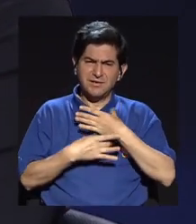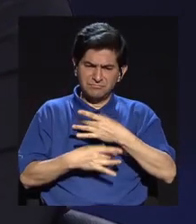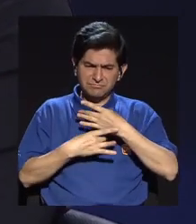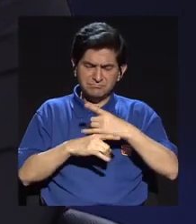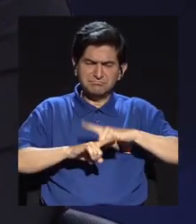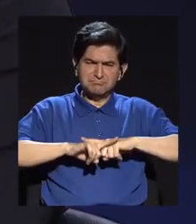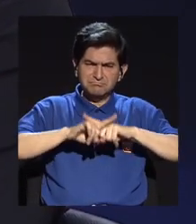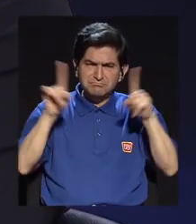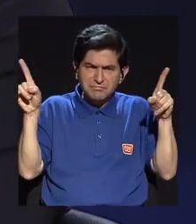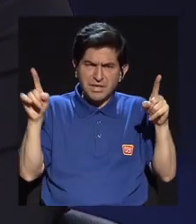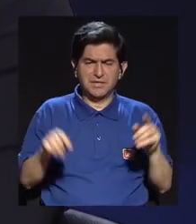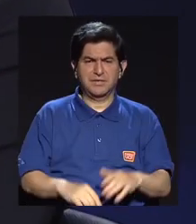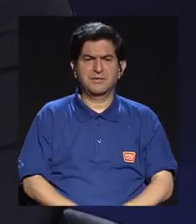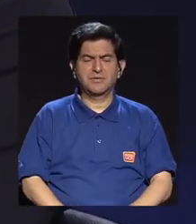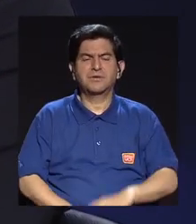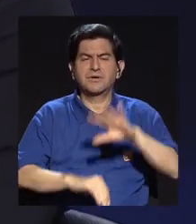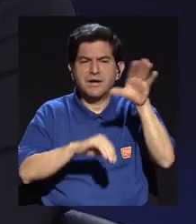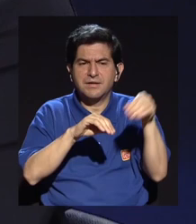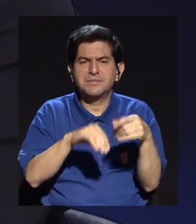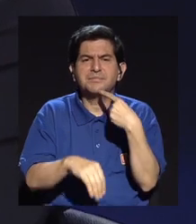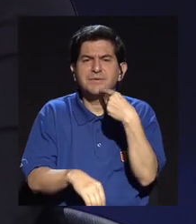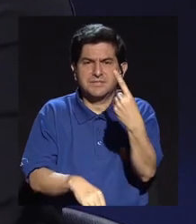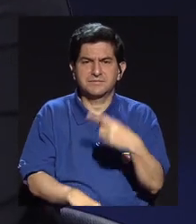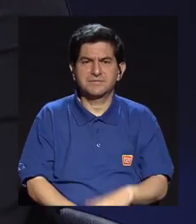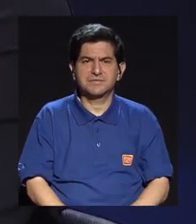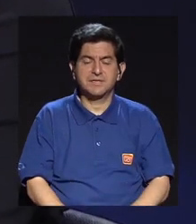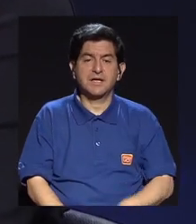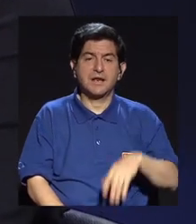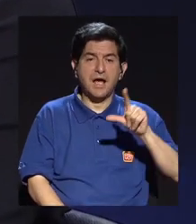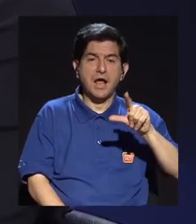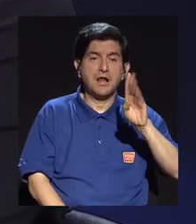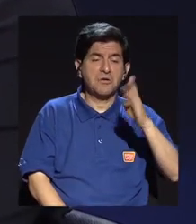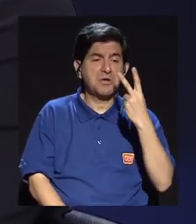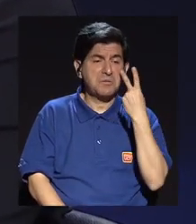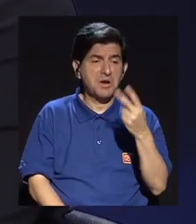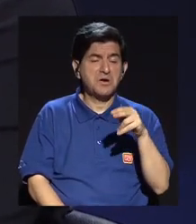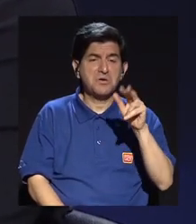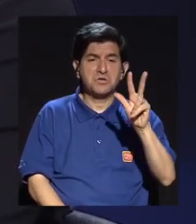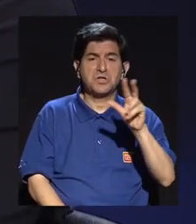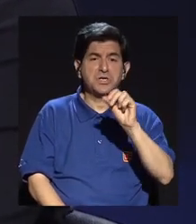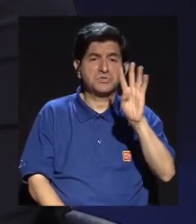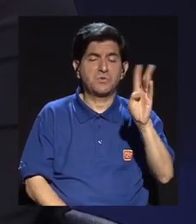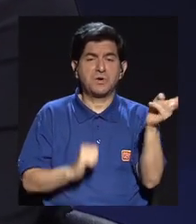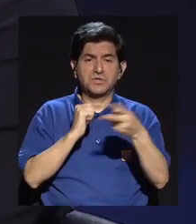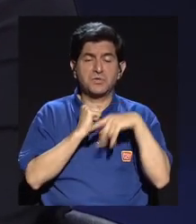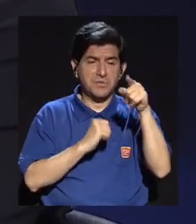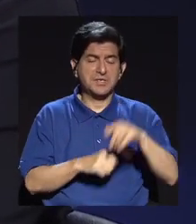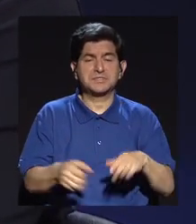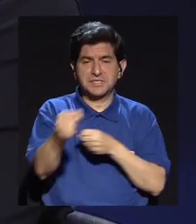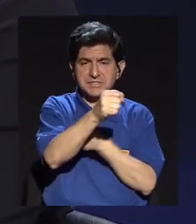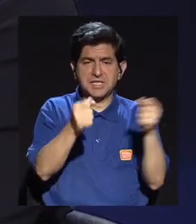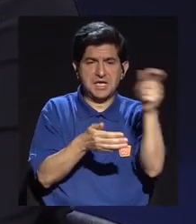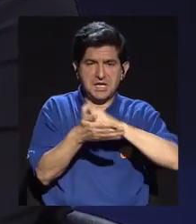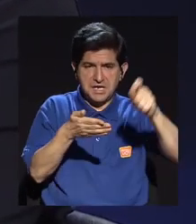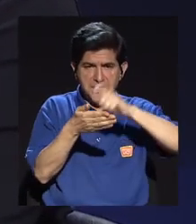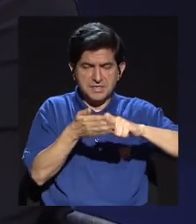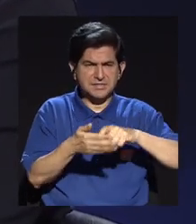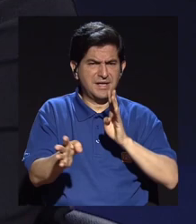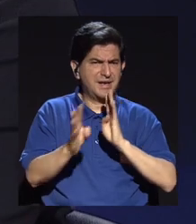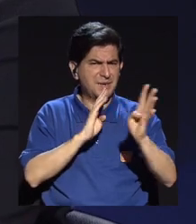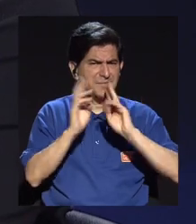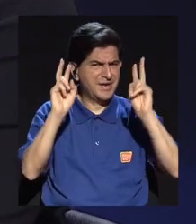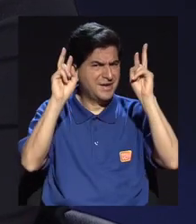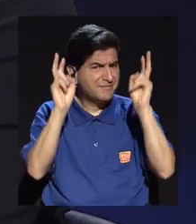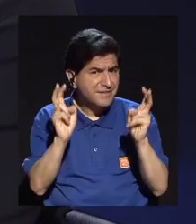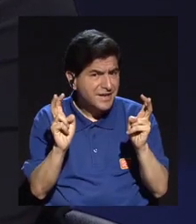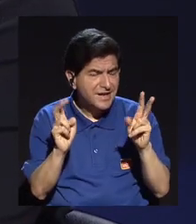atención eso, pero más de eso, decir que efectivamente a don Leonel lo he visto tres o cuatro veces en la redacción y nunca para hablar de un